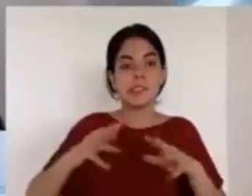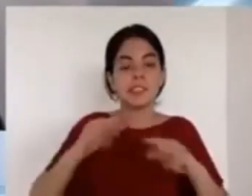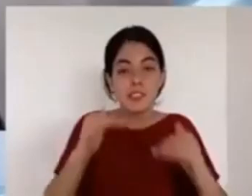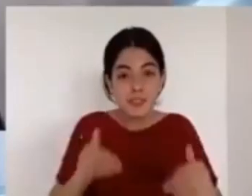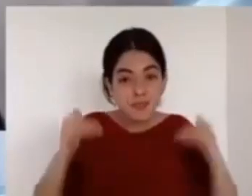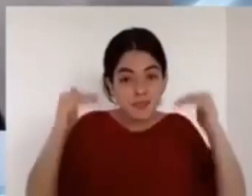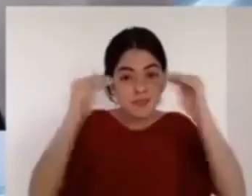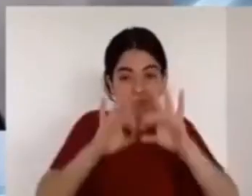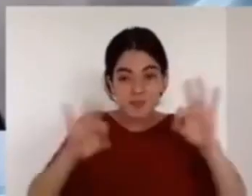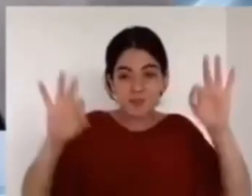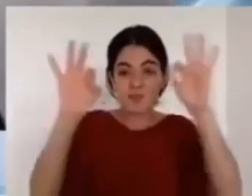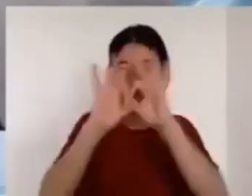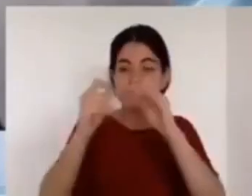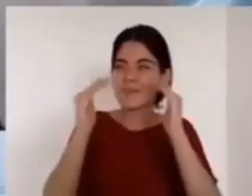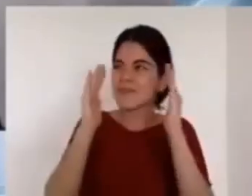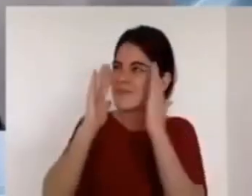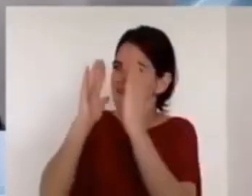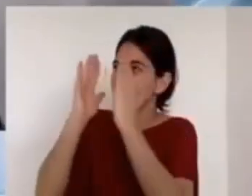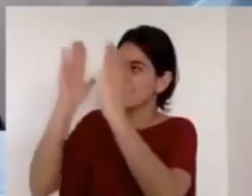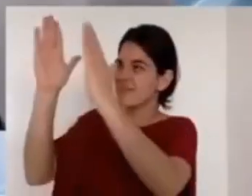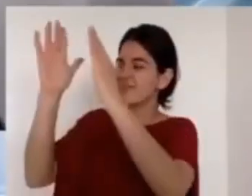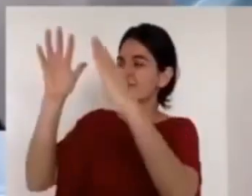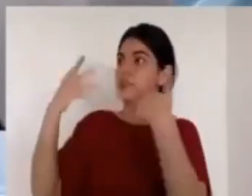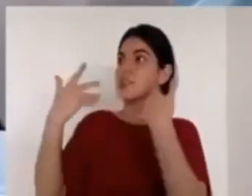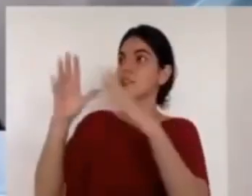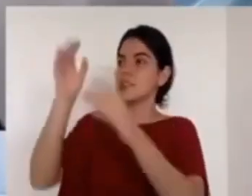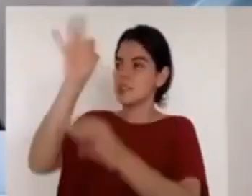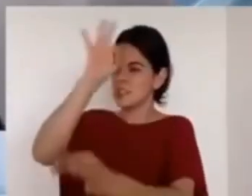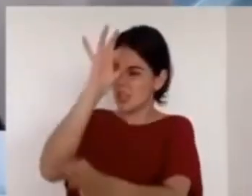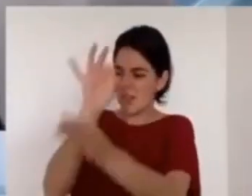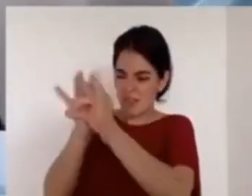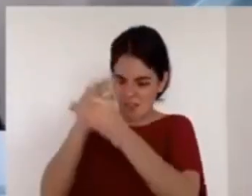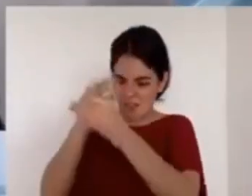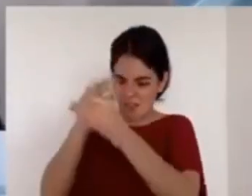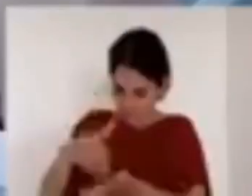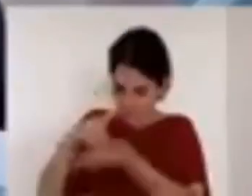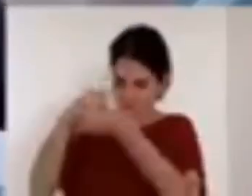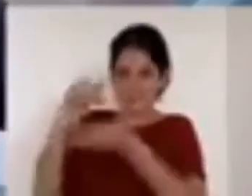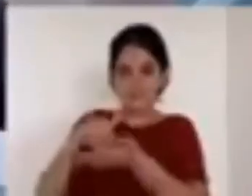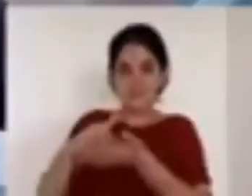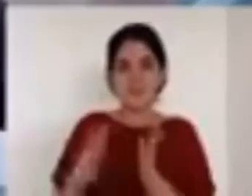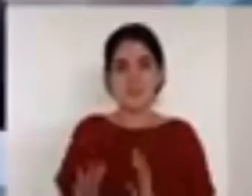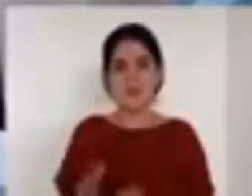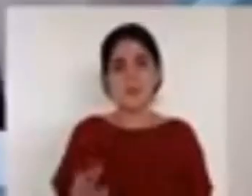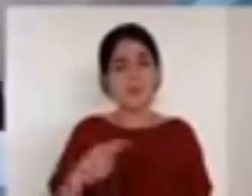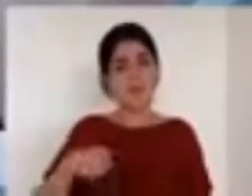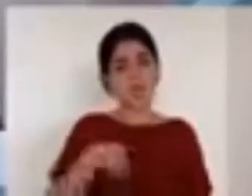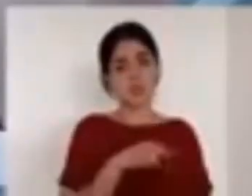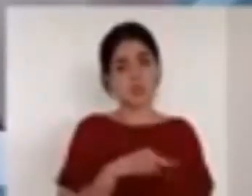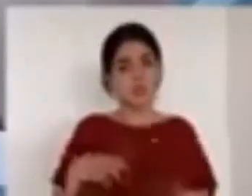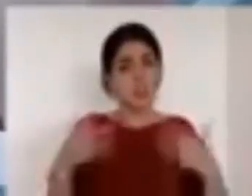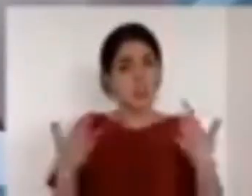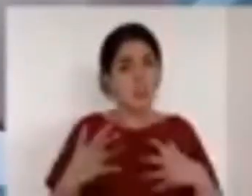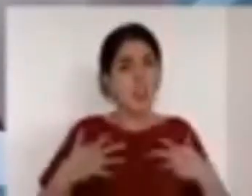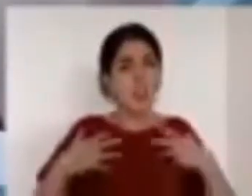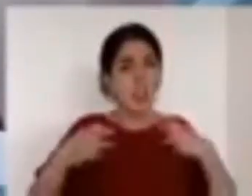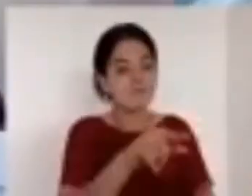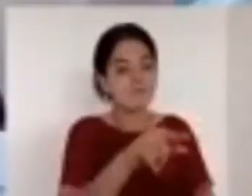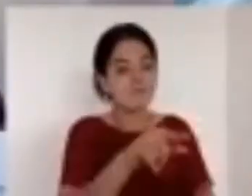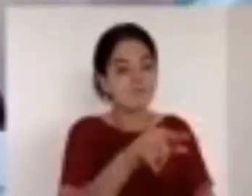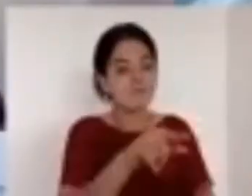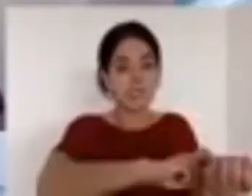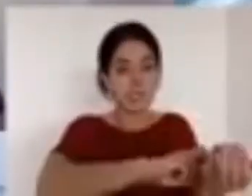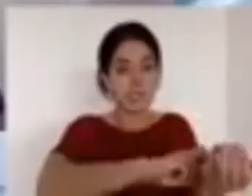de la fe nosotros no estamos en crisis dijo un